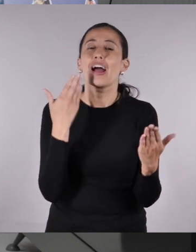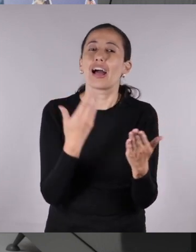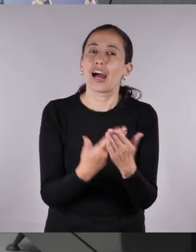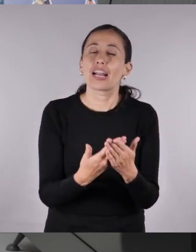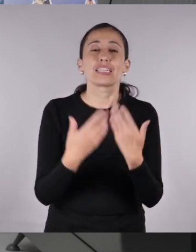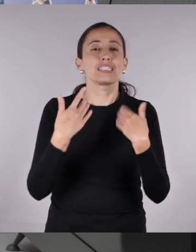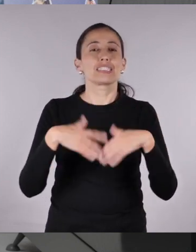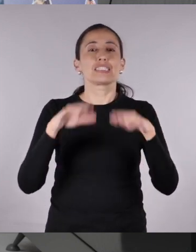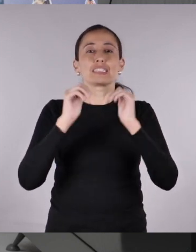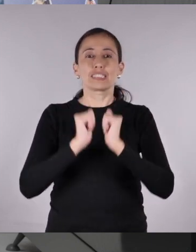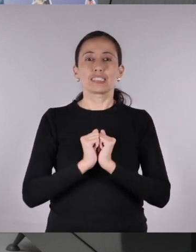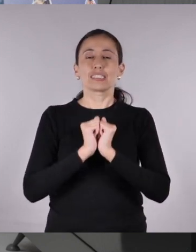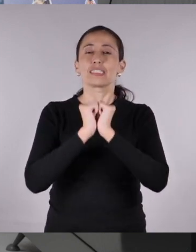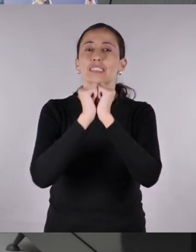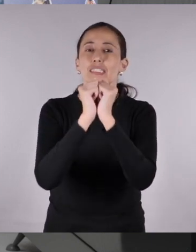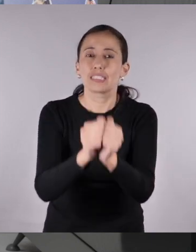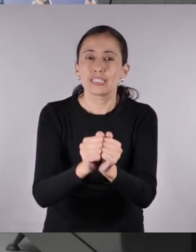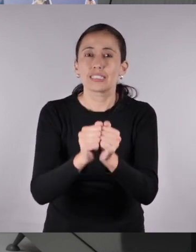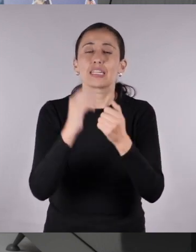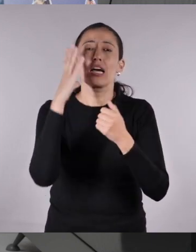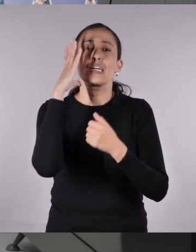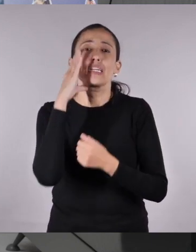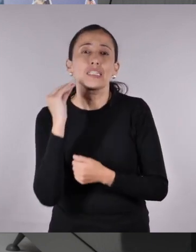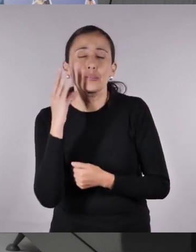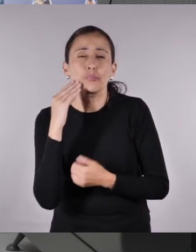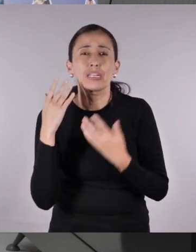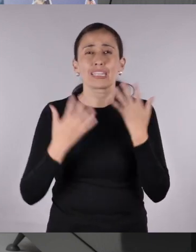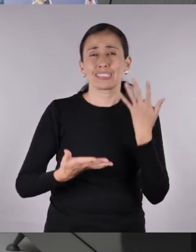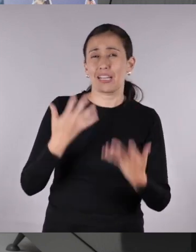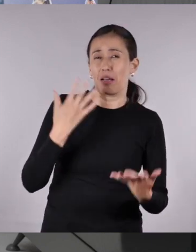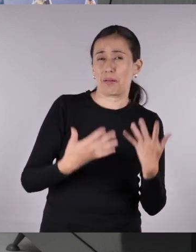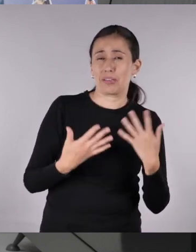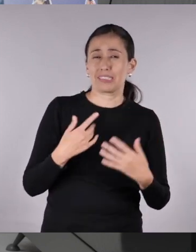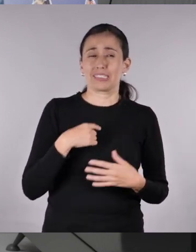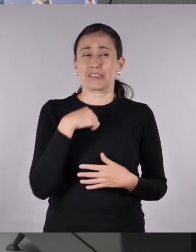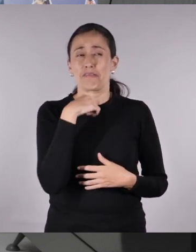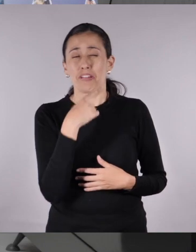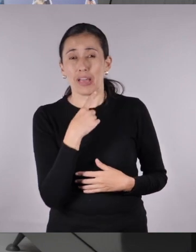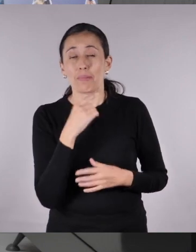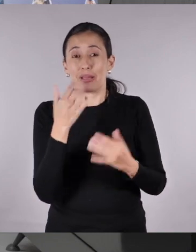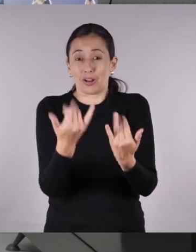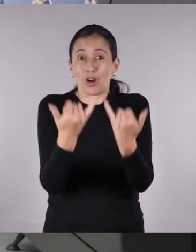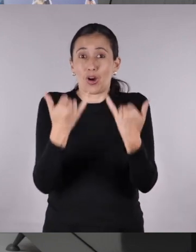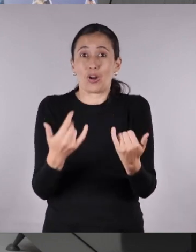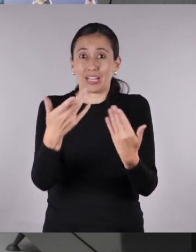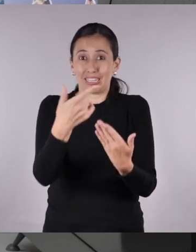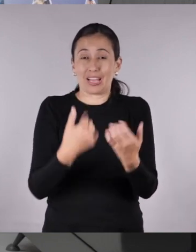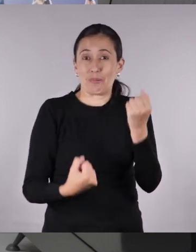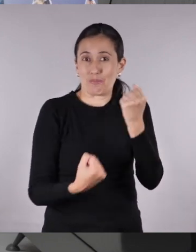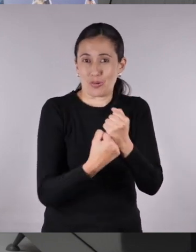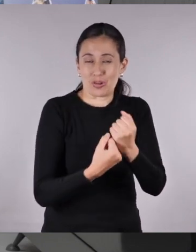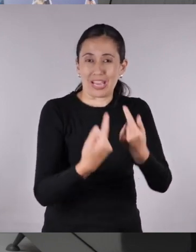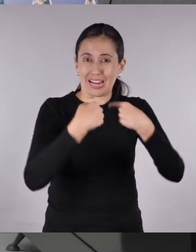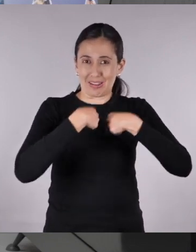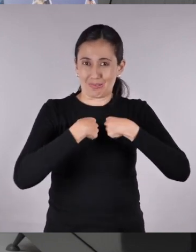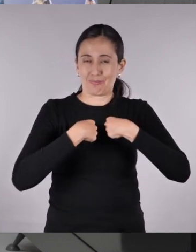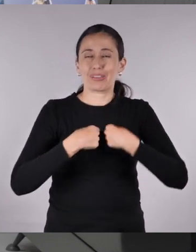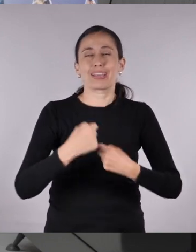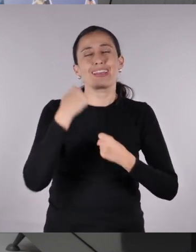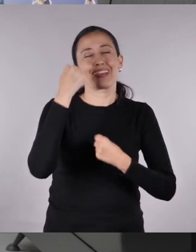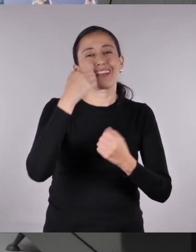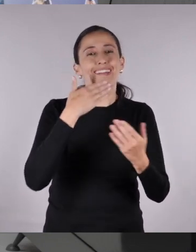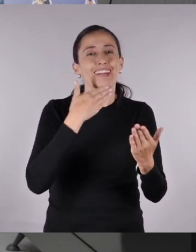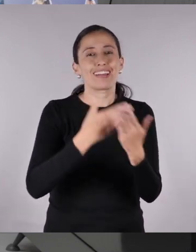Gracias por acompañarme en esta experiencia que pudo ser la más fea de mi vida, pero ustedes me acolitaron para tomar fuerzas y